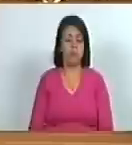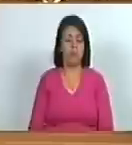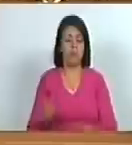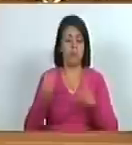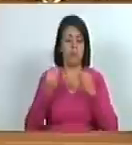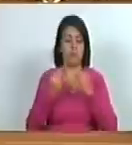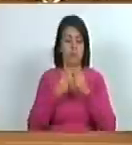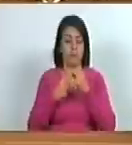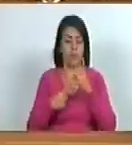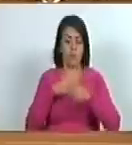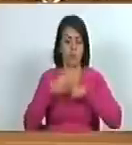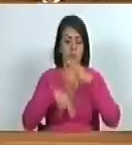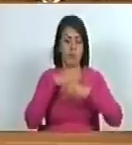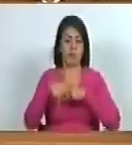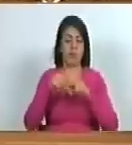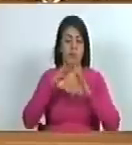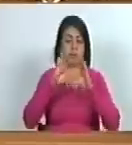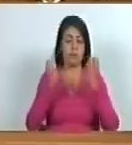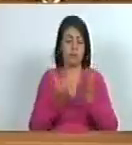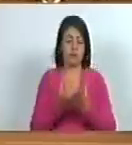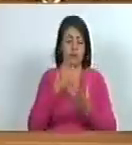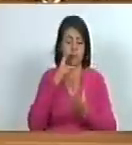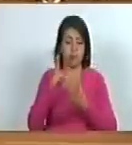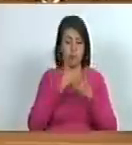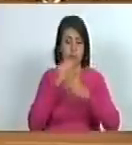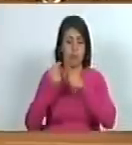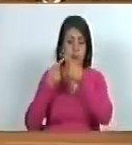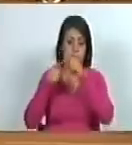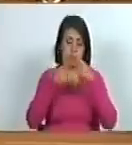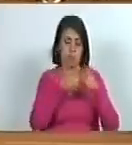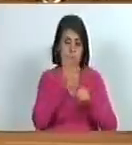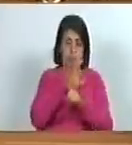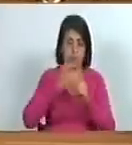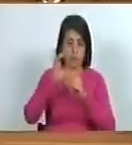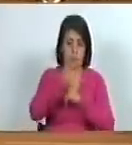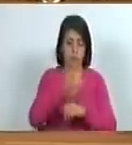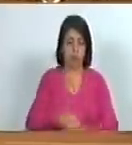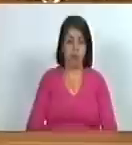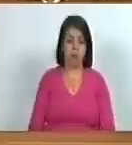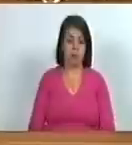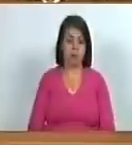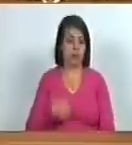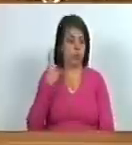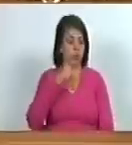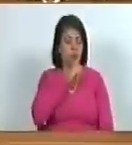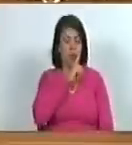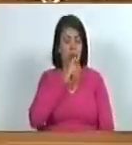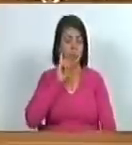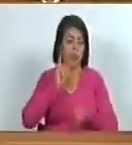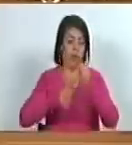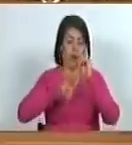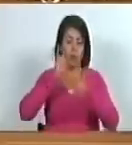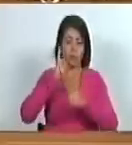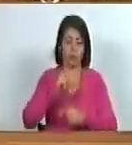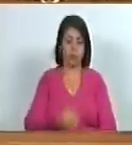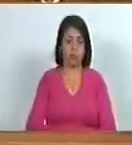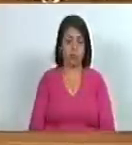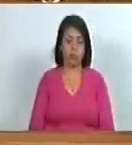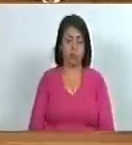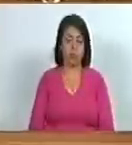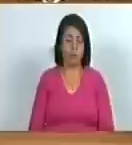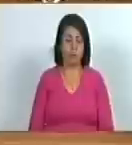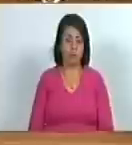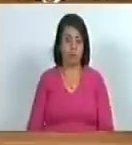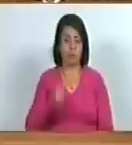herencia de un mundo rico y diverso en la cultura solo por nombrar algunos señores